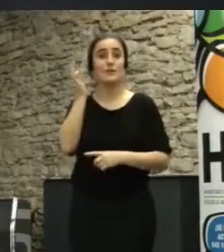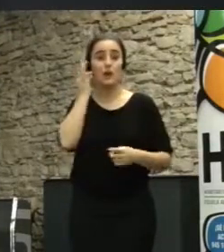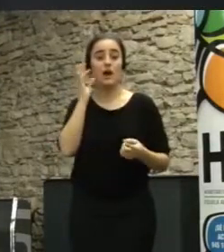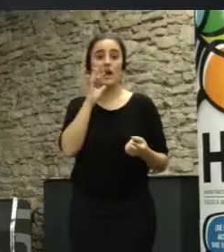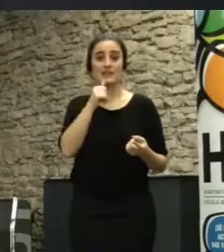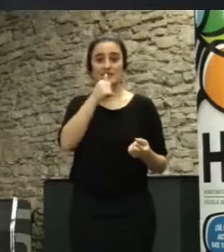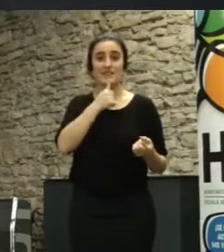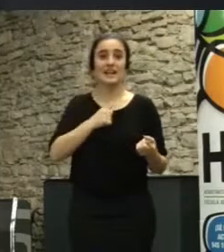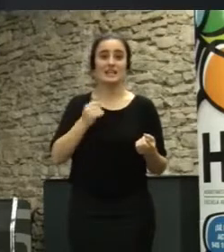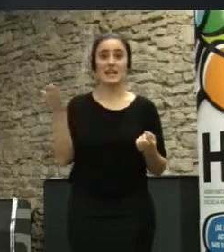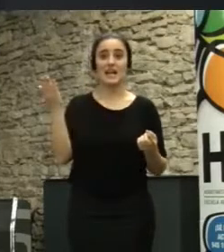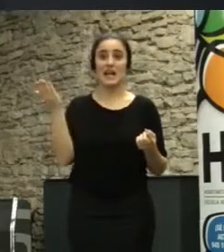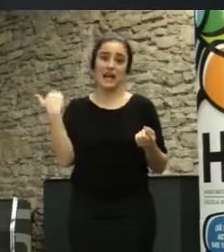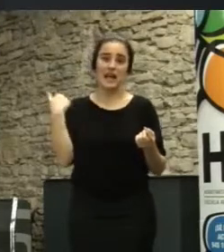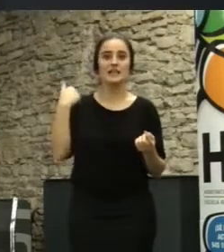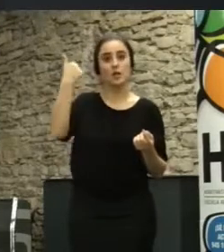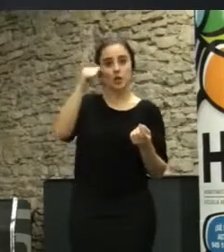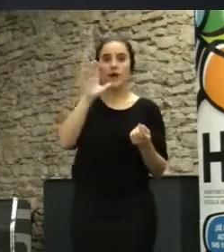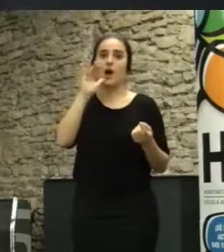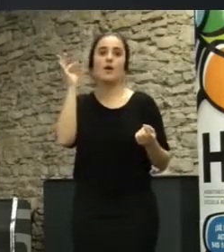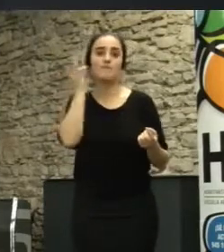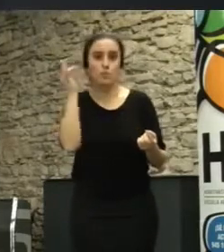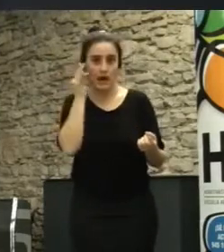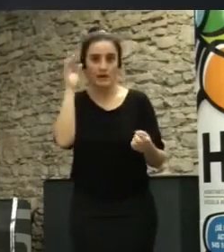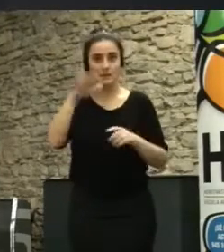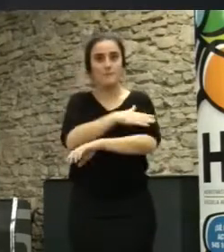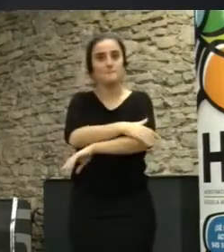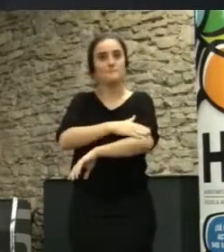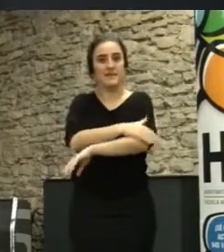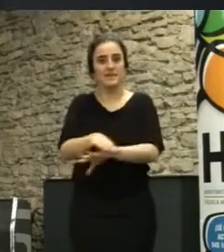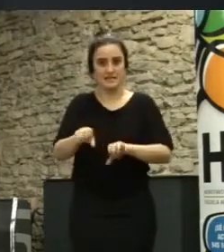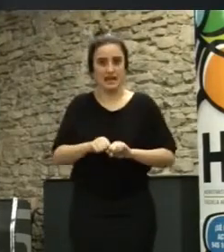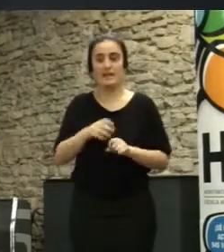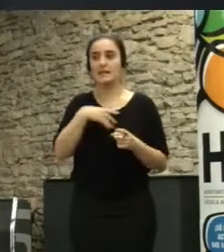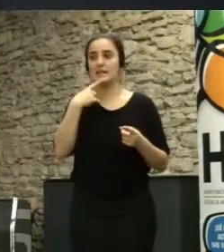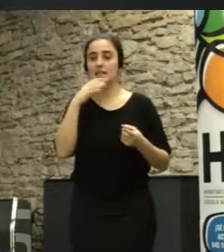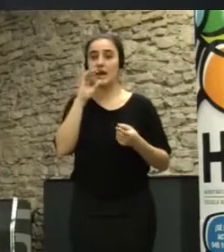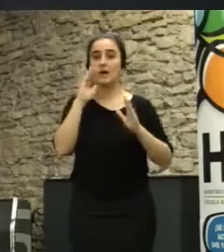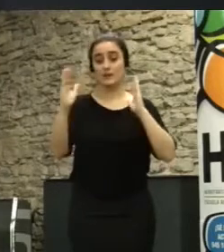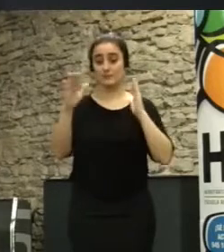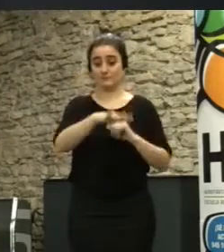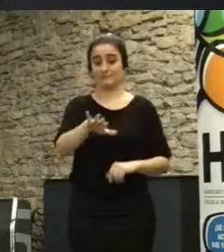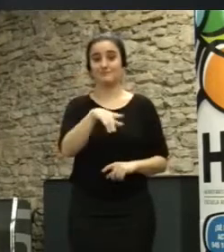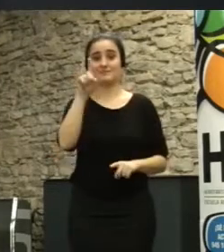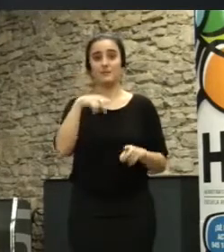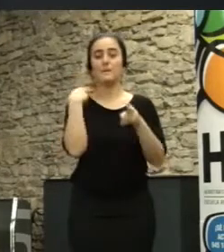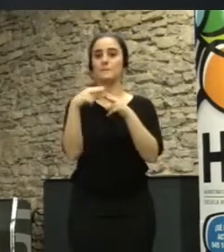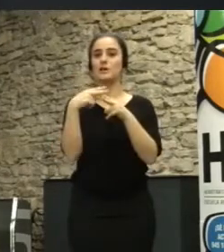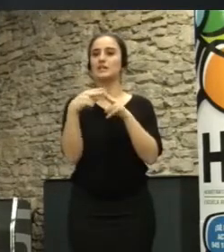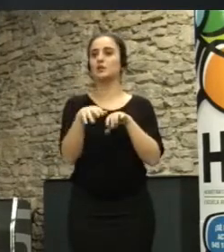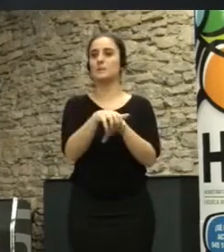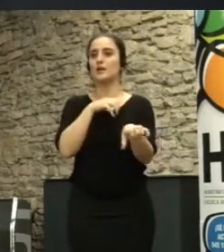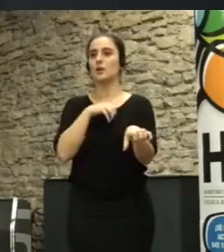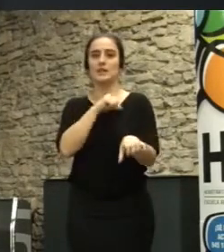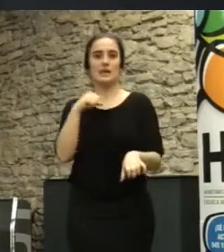ahora es mujer, era hombre y es ministra. También es un lugar donde la mayoría de los políticos son independientes,